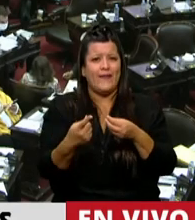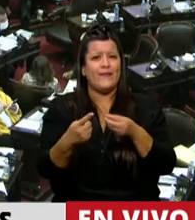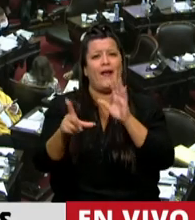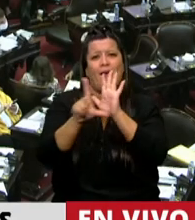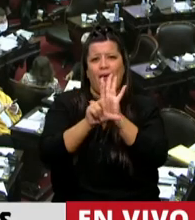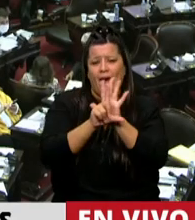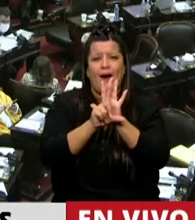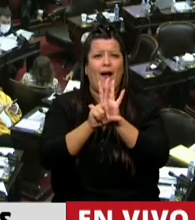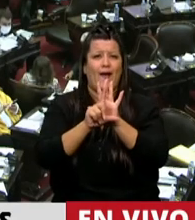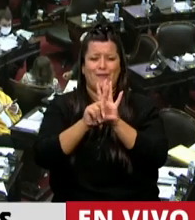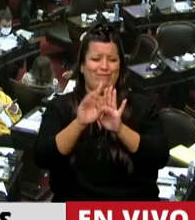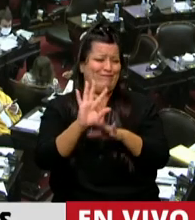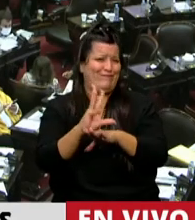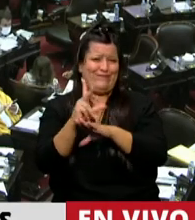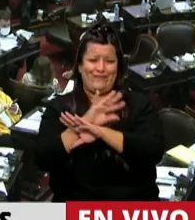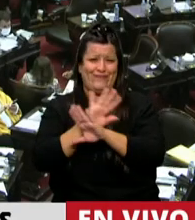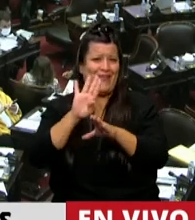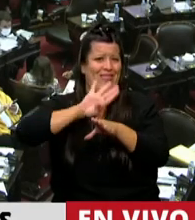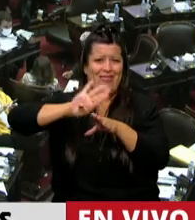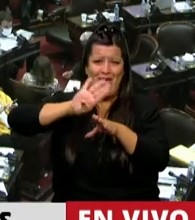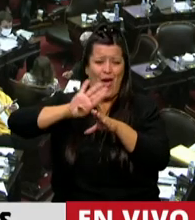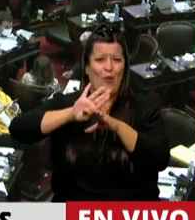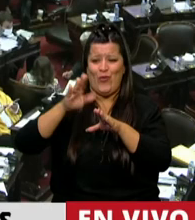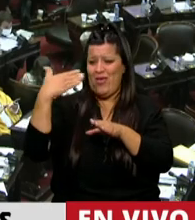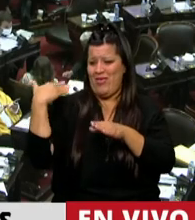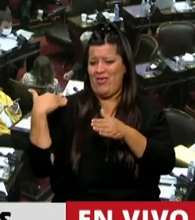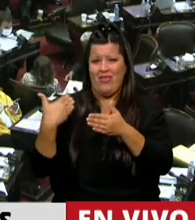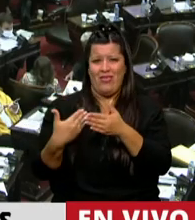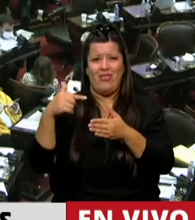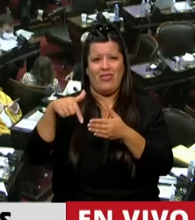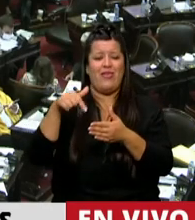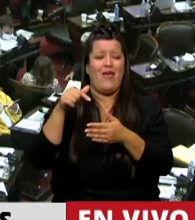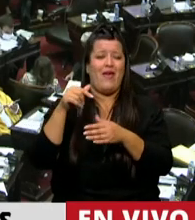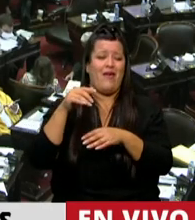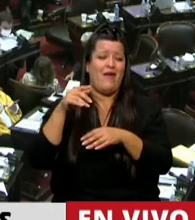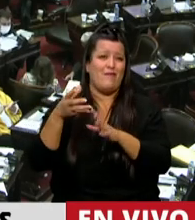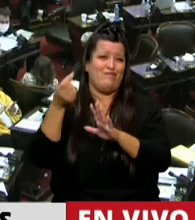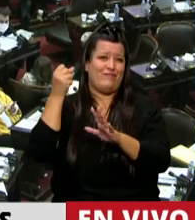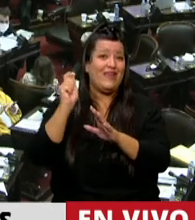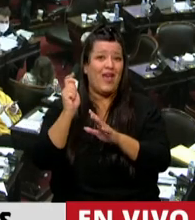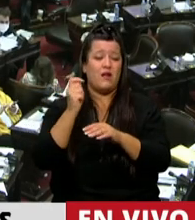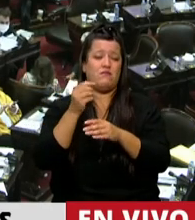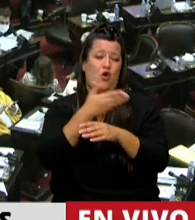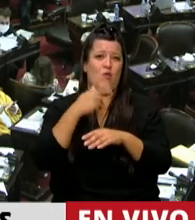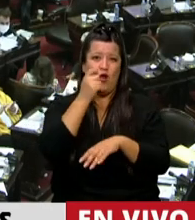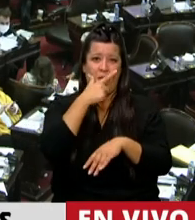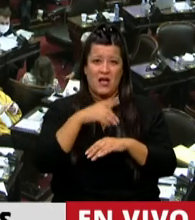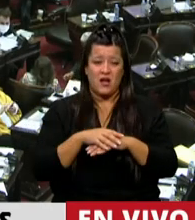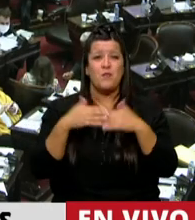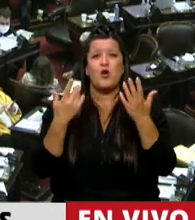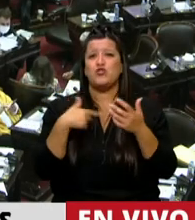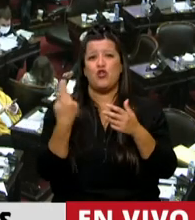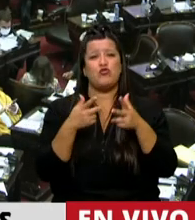legalizar ese fraude de la deuda de los últimos años con el gobierno de Mauricio Macri. Entonces, por eso, Presidente, hacemos,